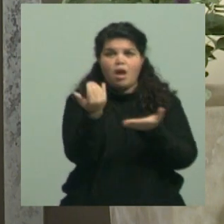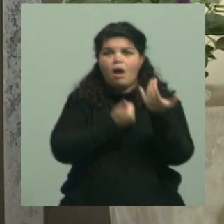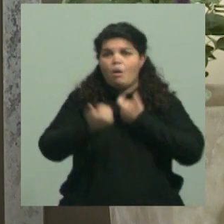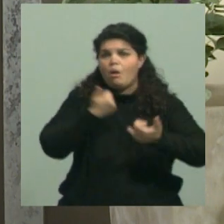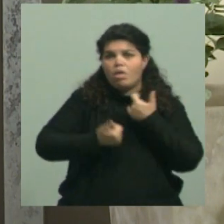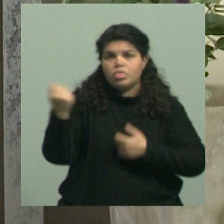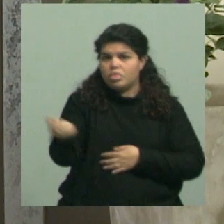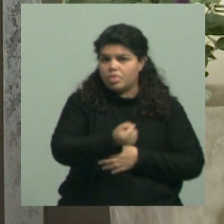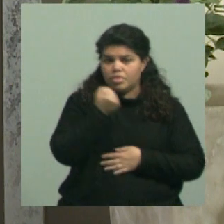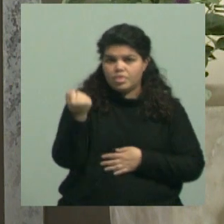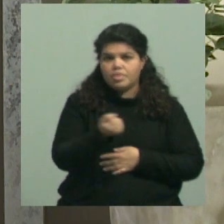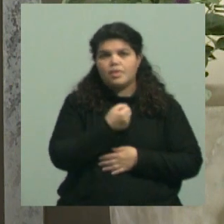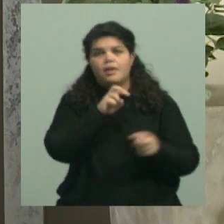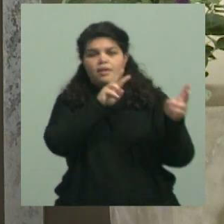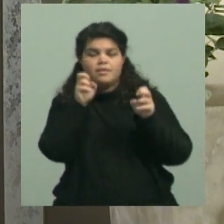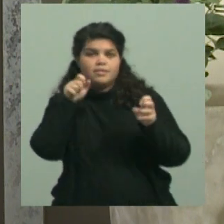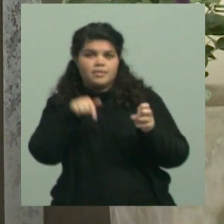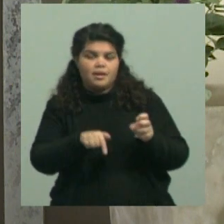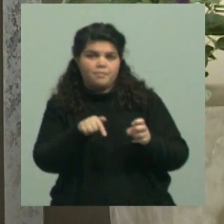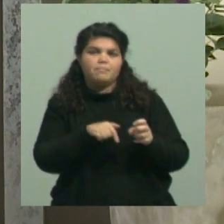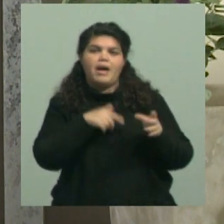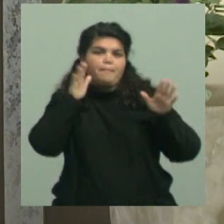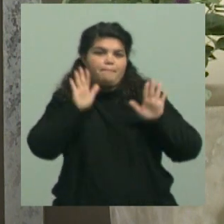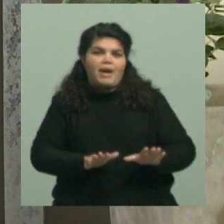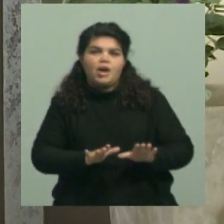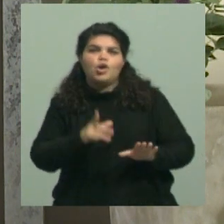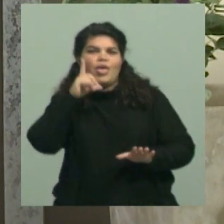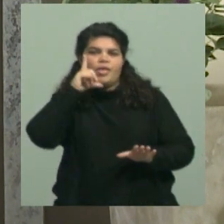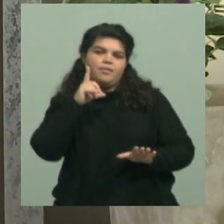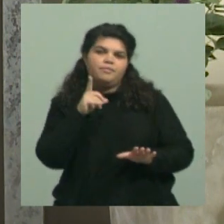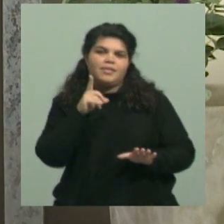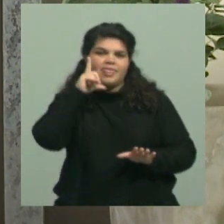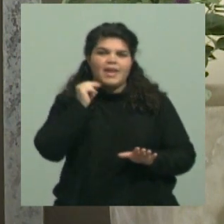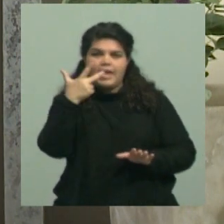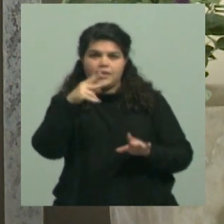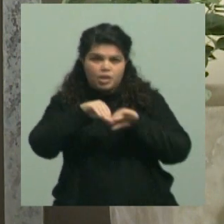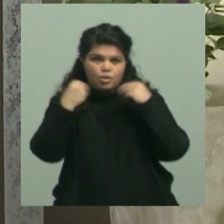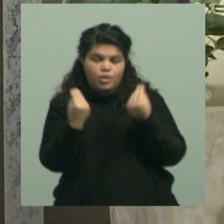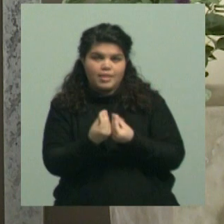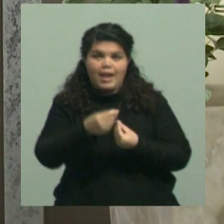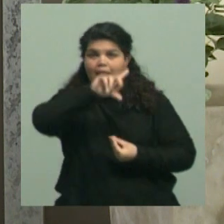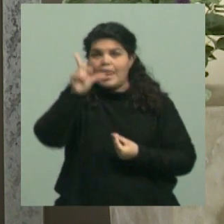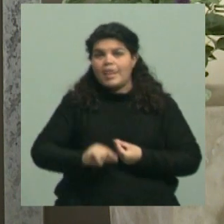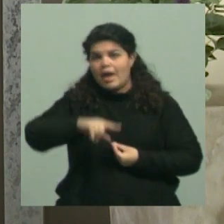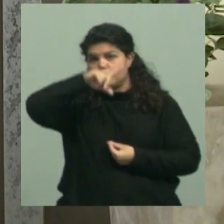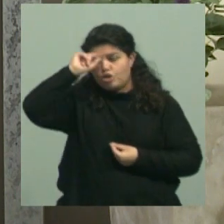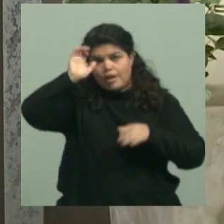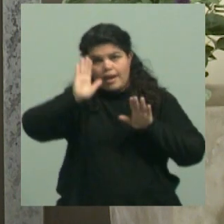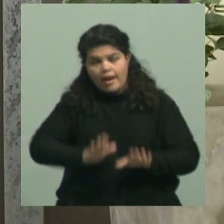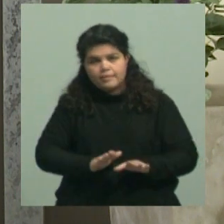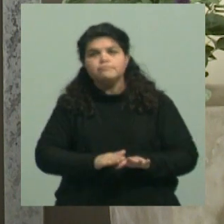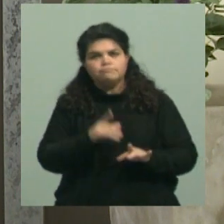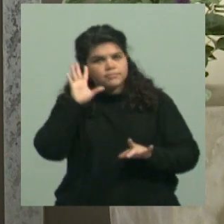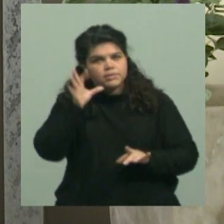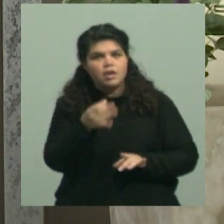inicia con esta jornada de paro de 72 horas a nivel nacional, con una realidad que hoy están viviendo y atravesando las